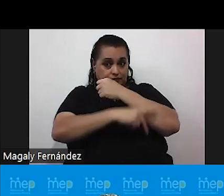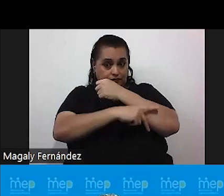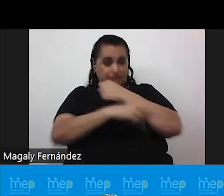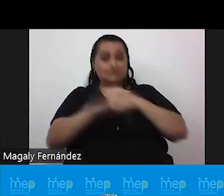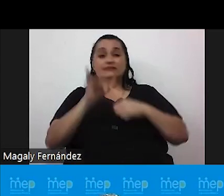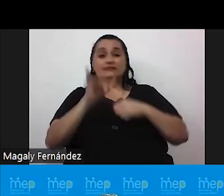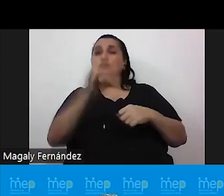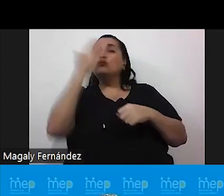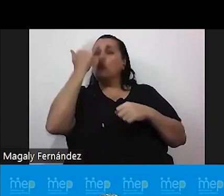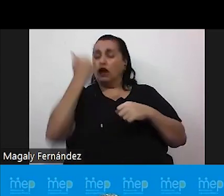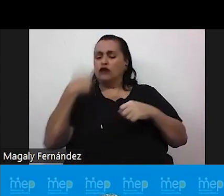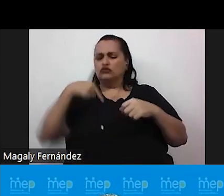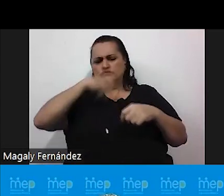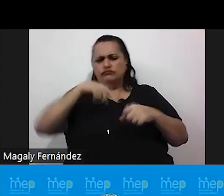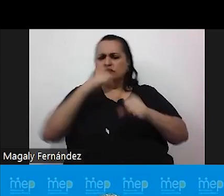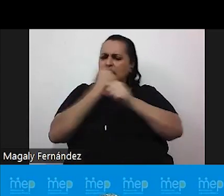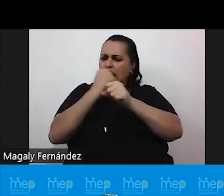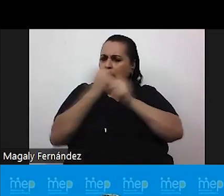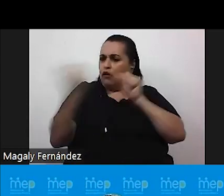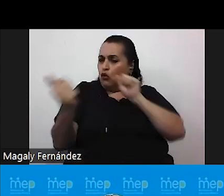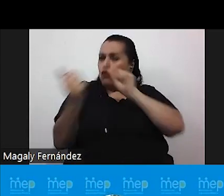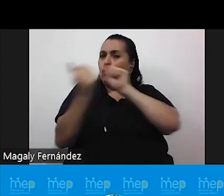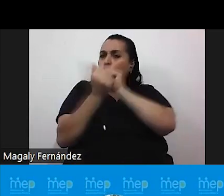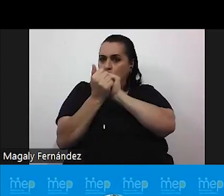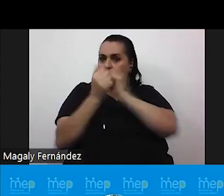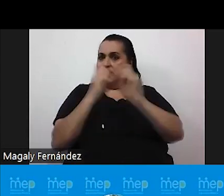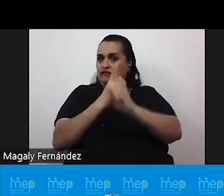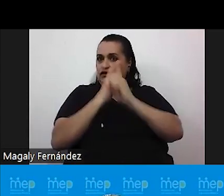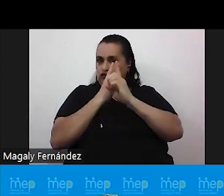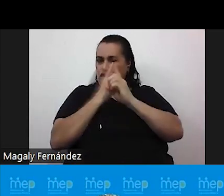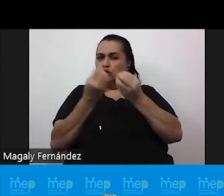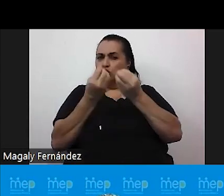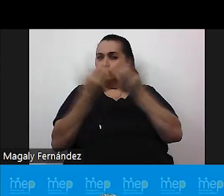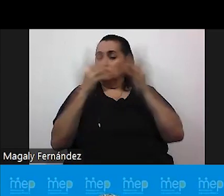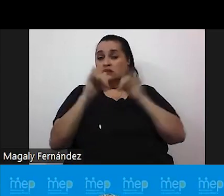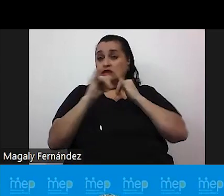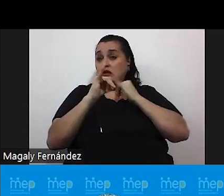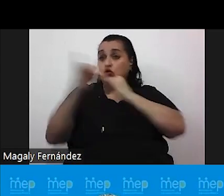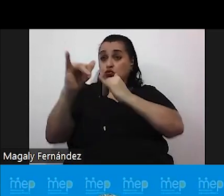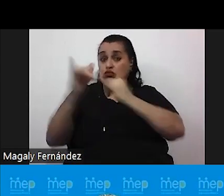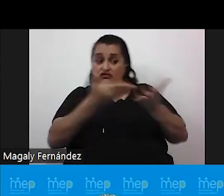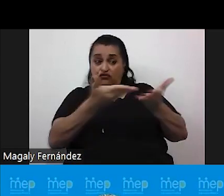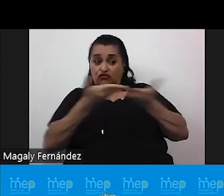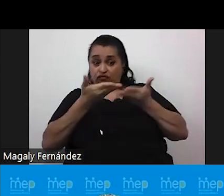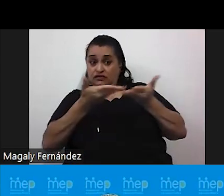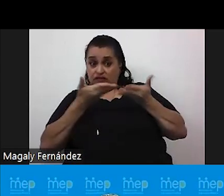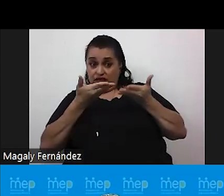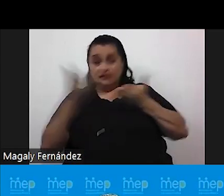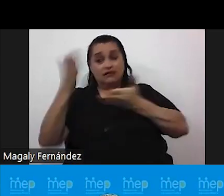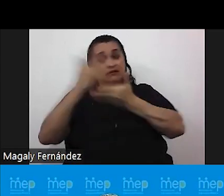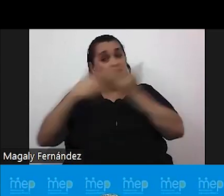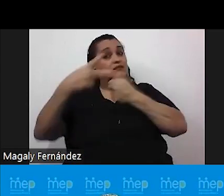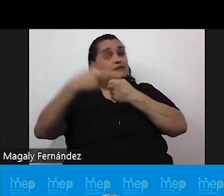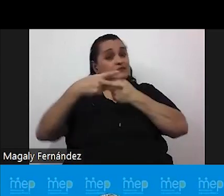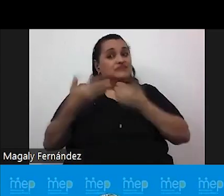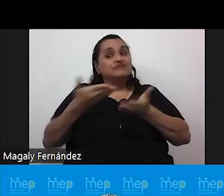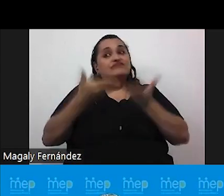porque hemos tenido un trabajo de forma conjunta porque muchas de las denuncias que se reciben algunas veces no sólo llegan al